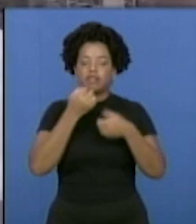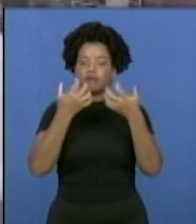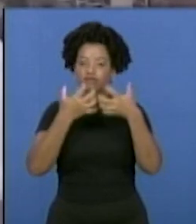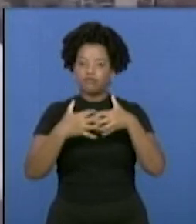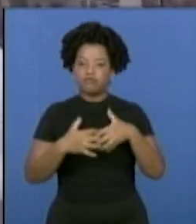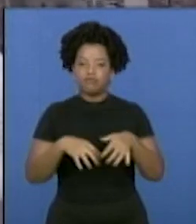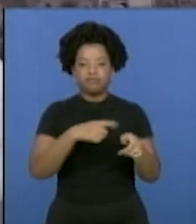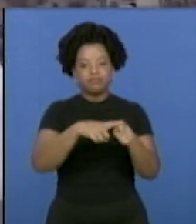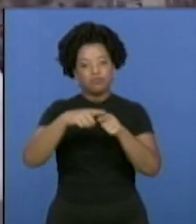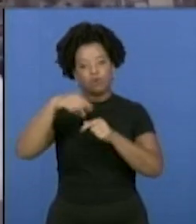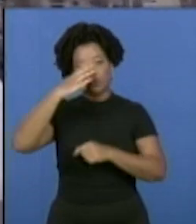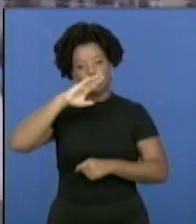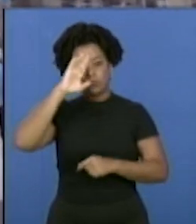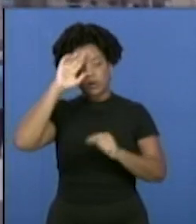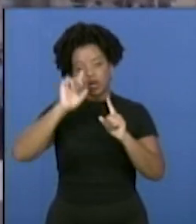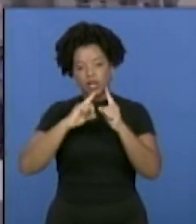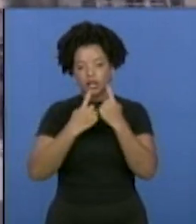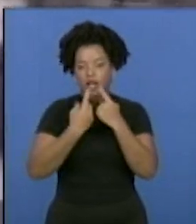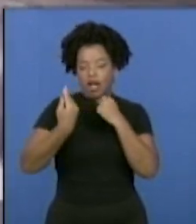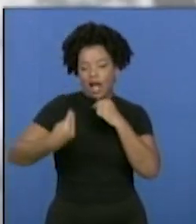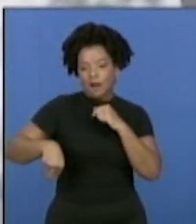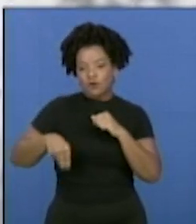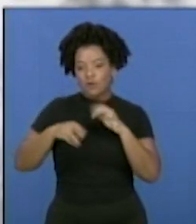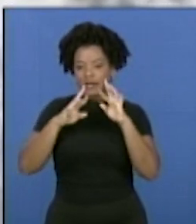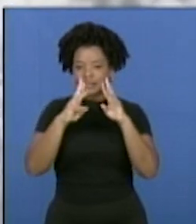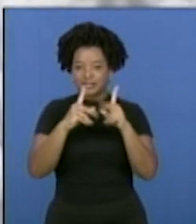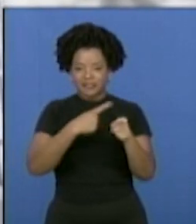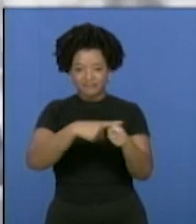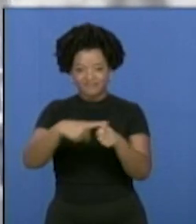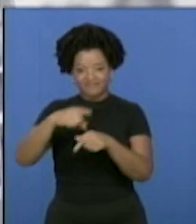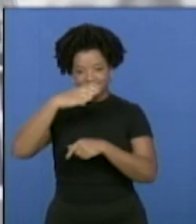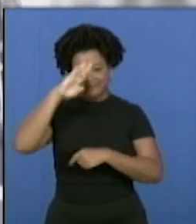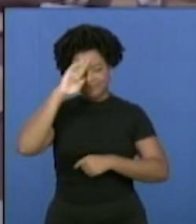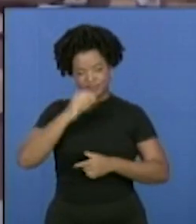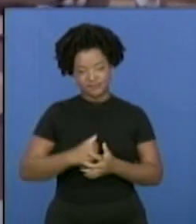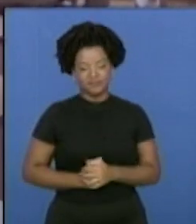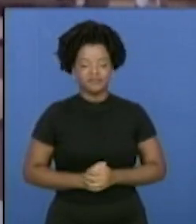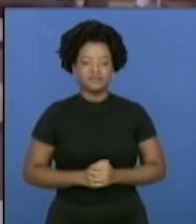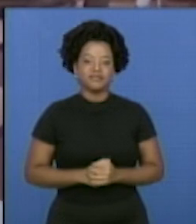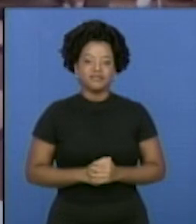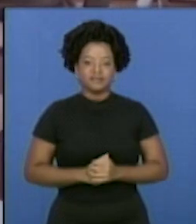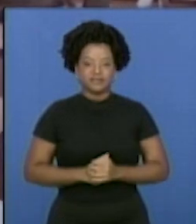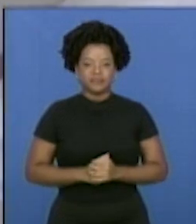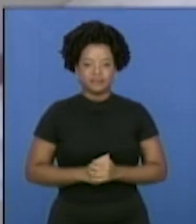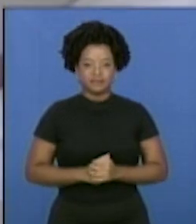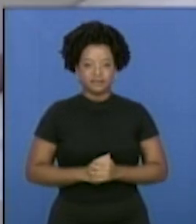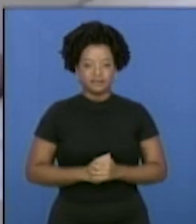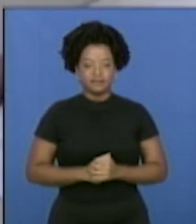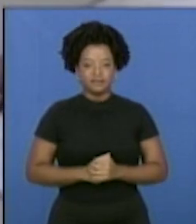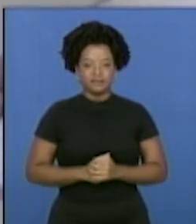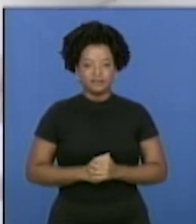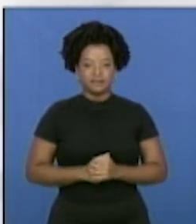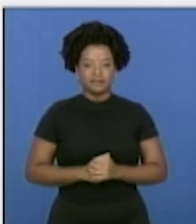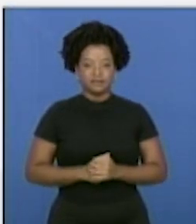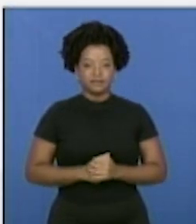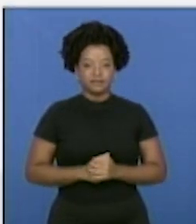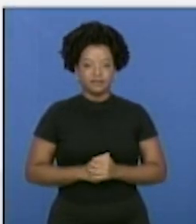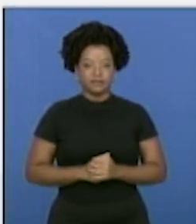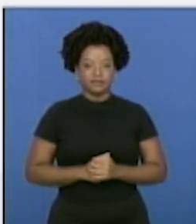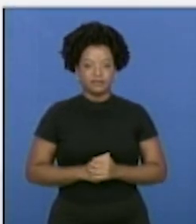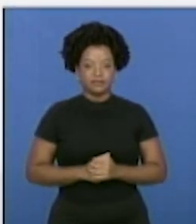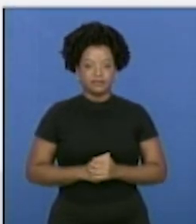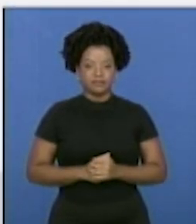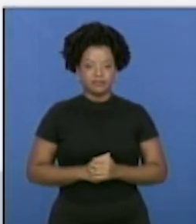parte de las industrias y aprovechar mejor los recursos. El camarógrafo José Duñón y Vanessa López, Aobana